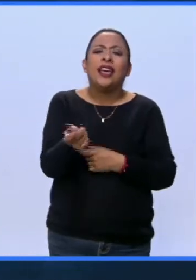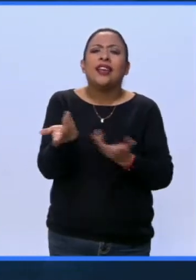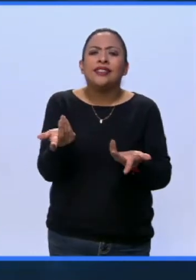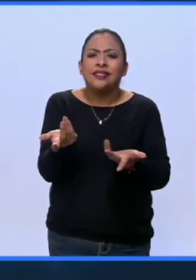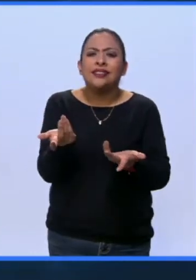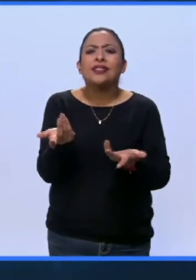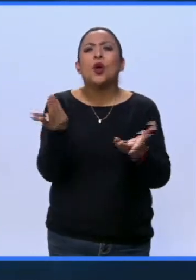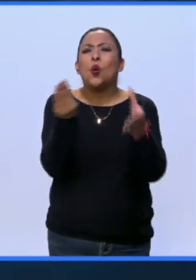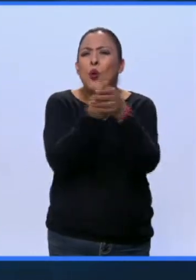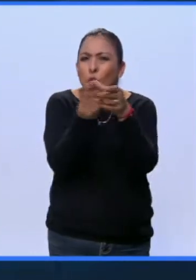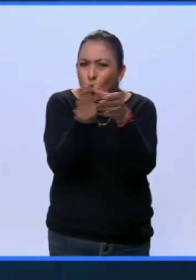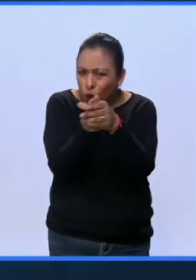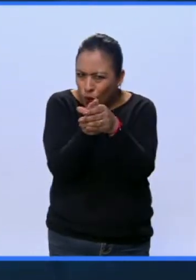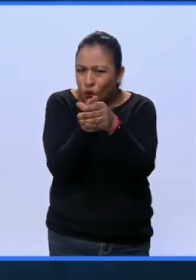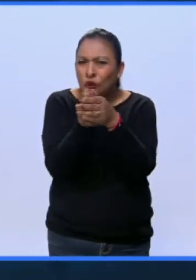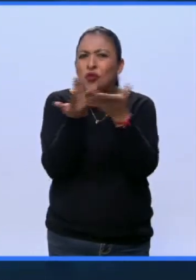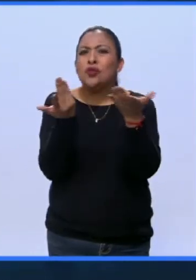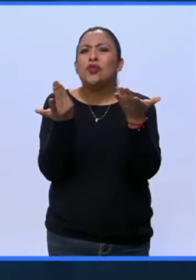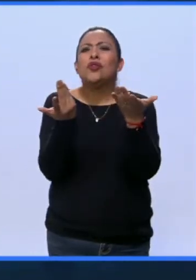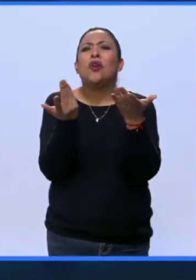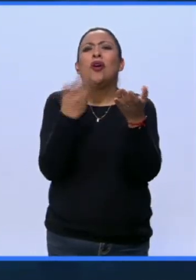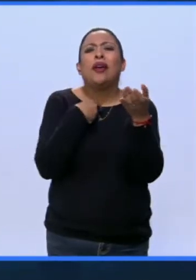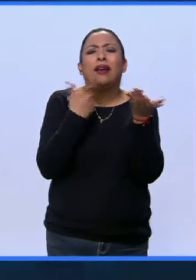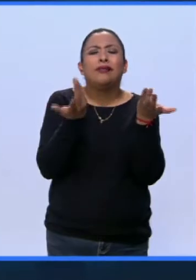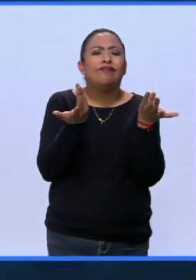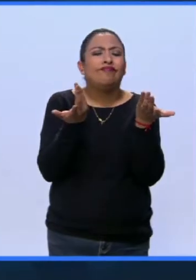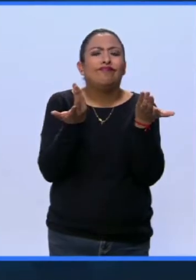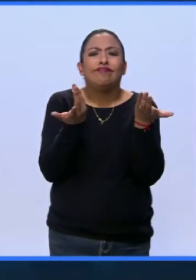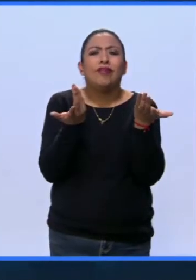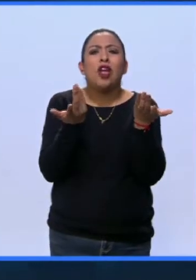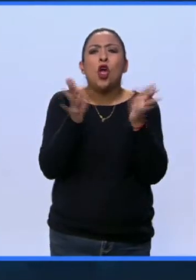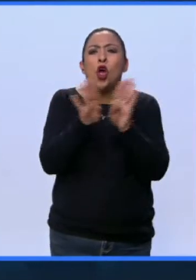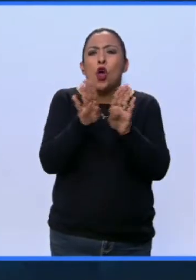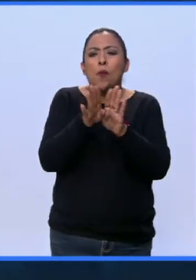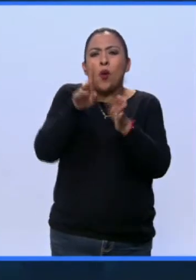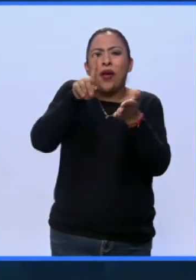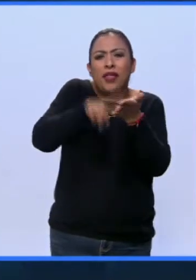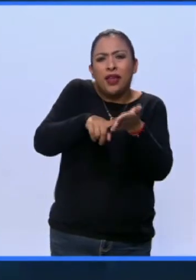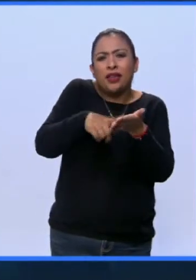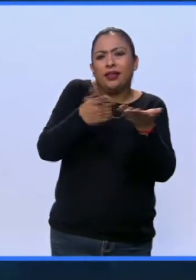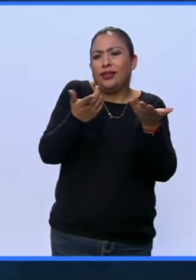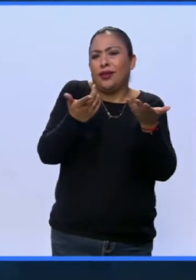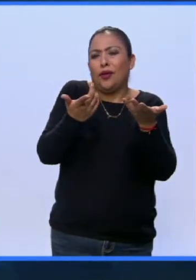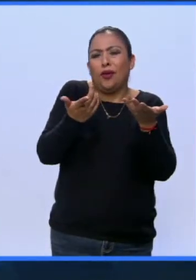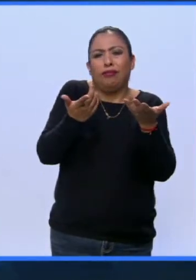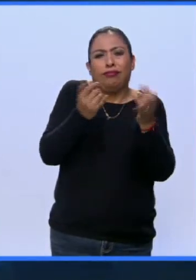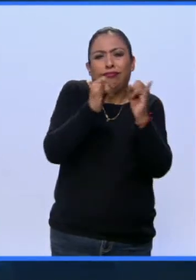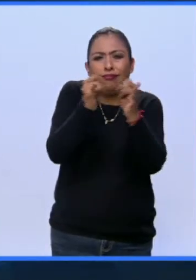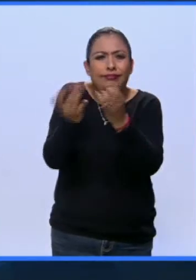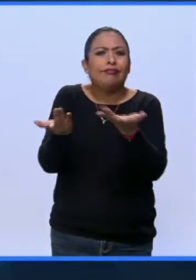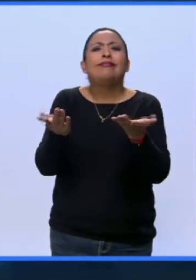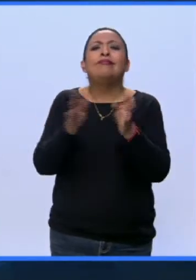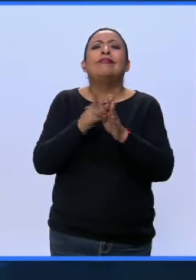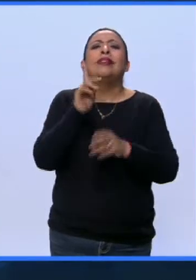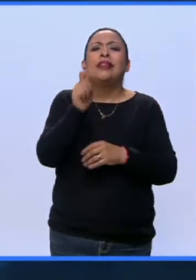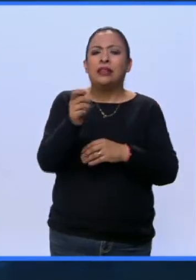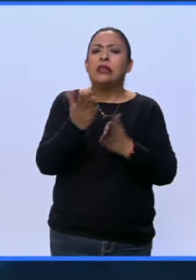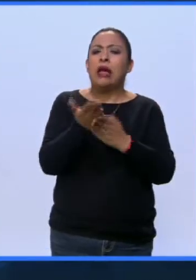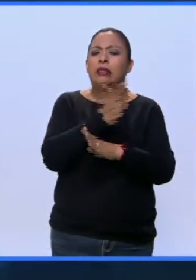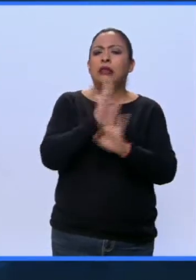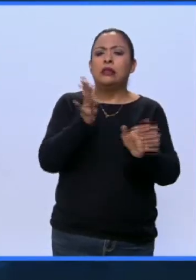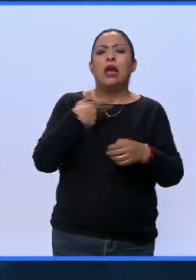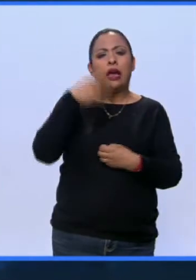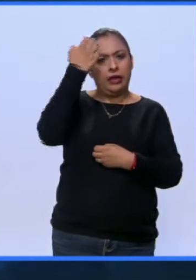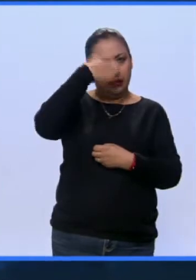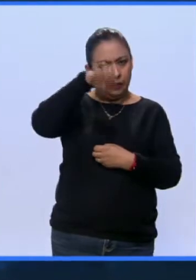Es un curso, son clases, digamos, autocontenidas cada uno de ellas. Ya habíamos tenido la experiencia